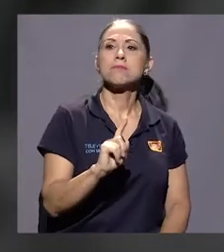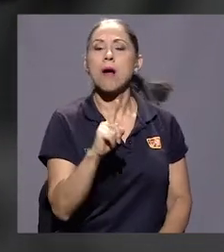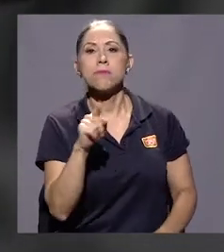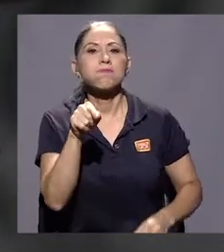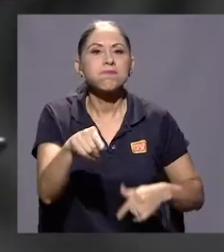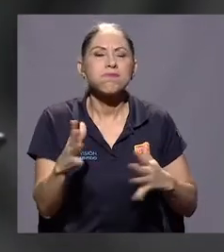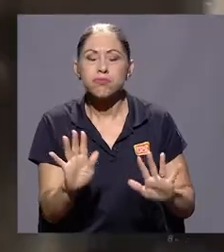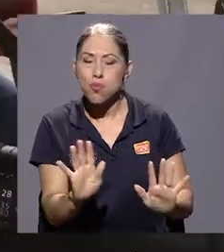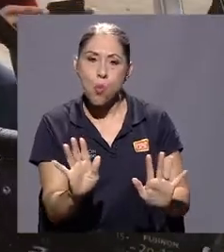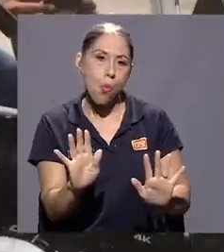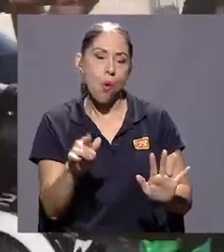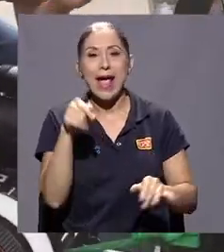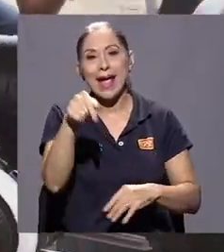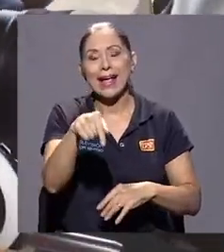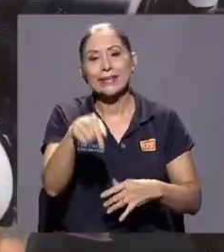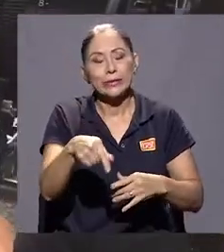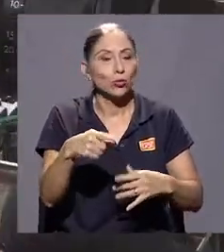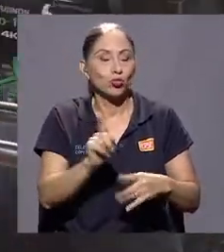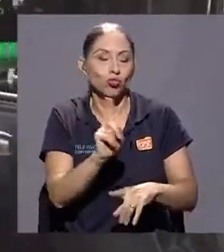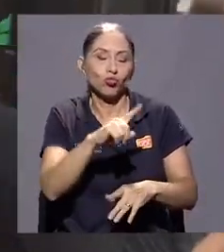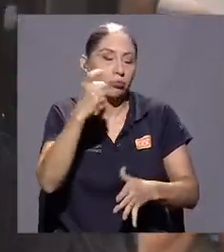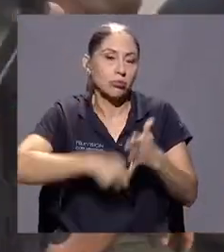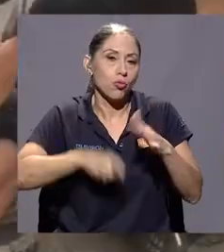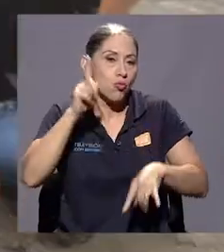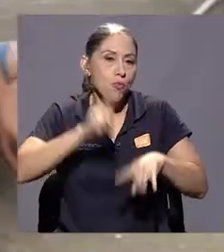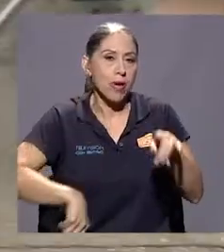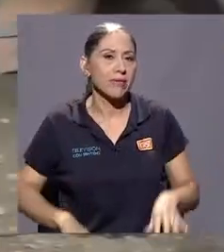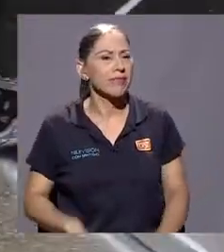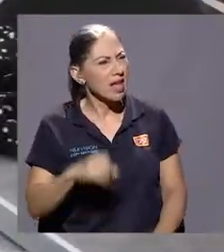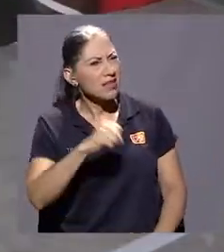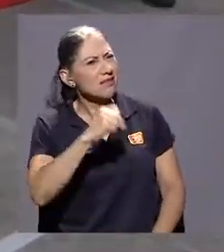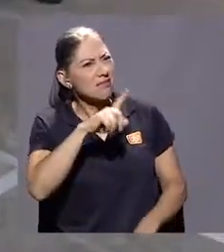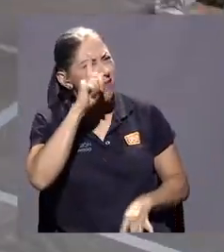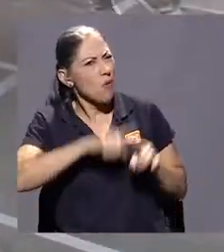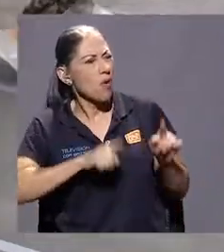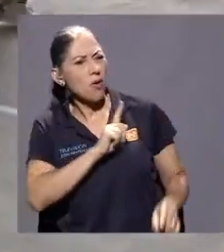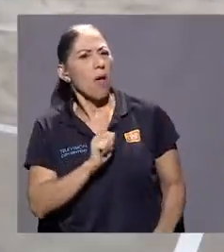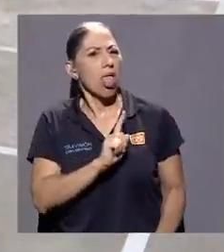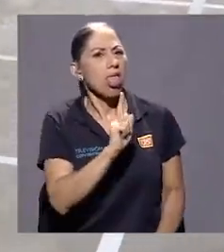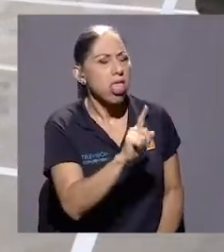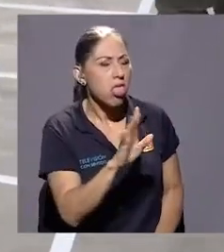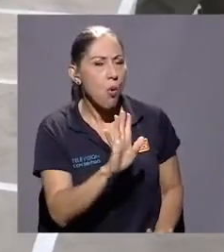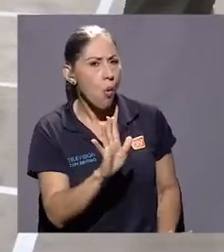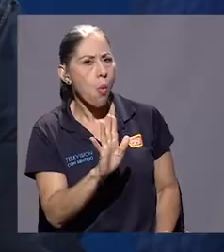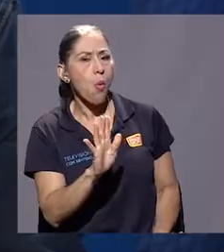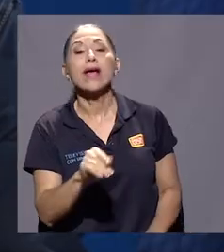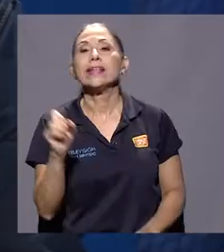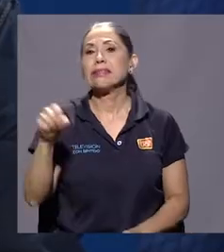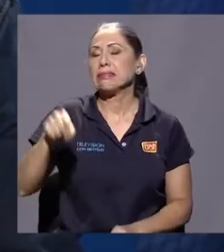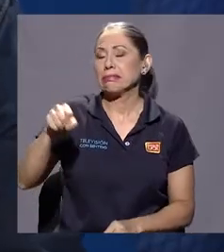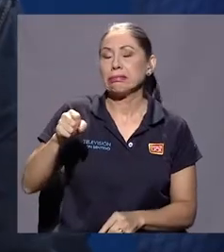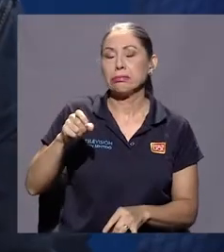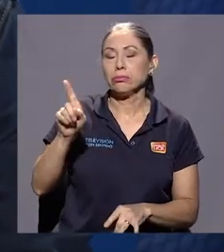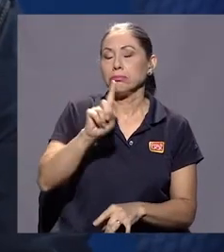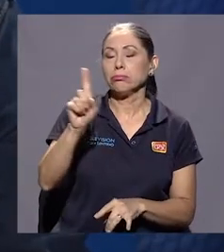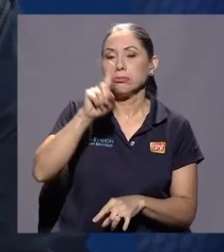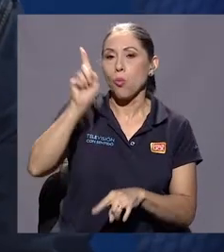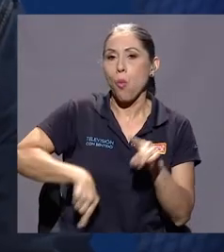desde afuera. Eso era un poco fuerte y absurdo. Y amenazante. Claro, era intimidante, no podíamos hacer eso. Entonces fuimos,